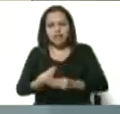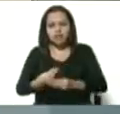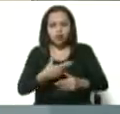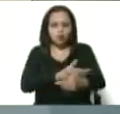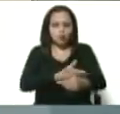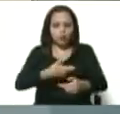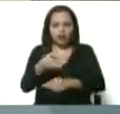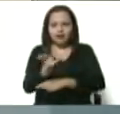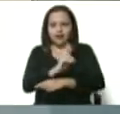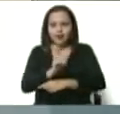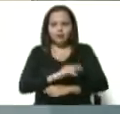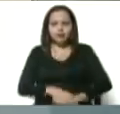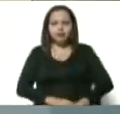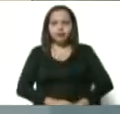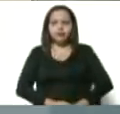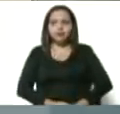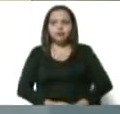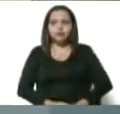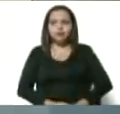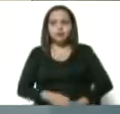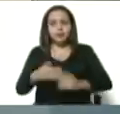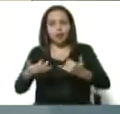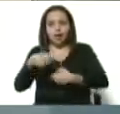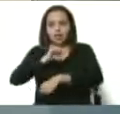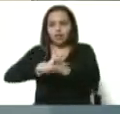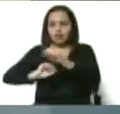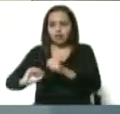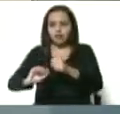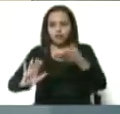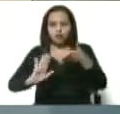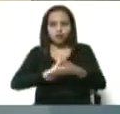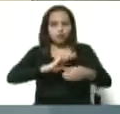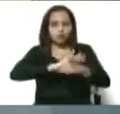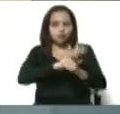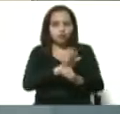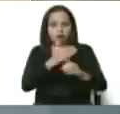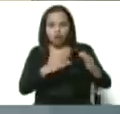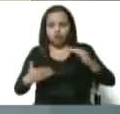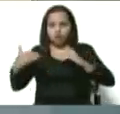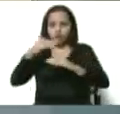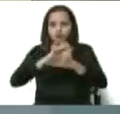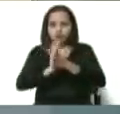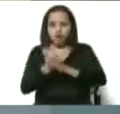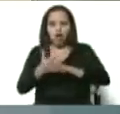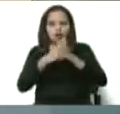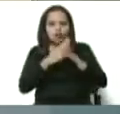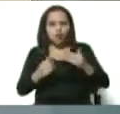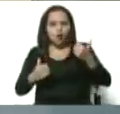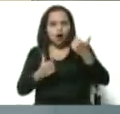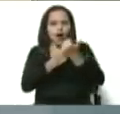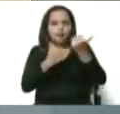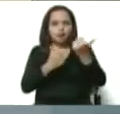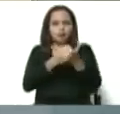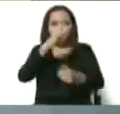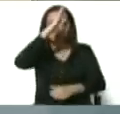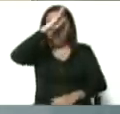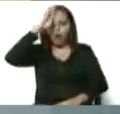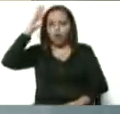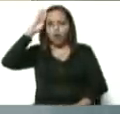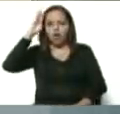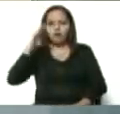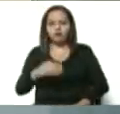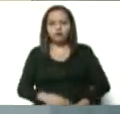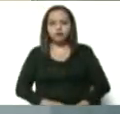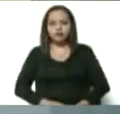y bueno, a enfrentar este trance, a superarlo y toda la solidaridad, toda